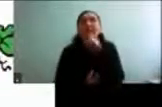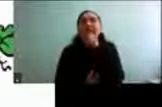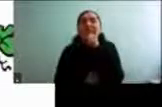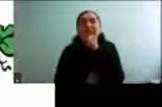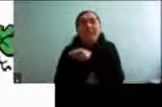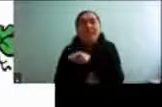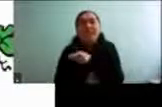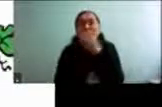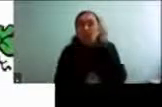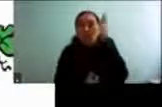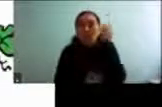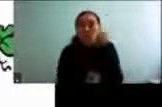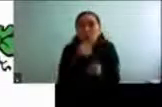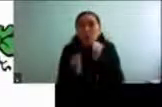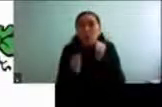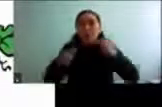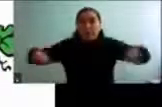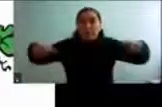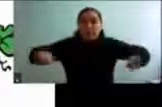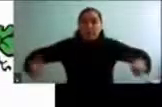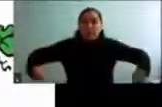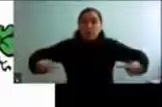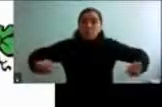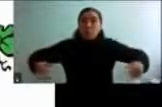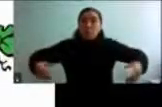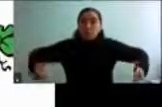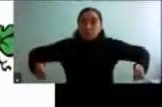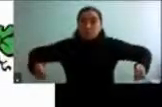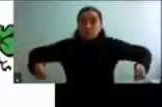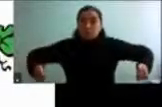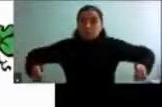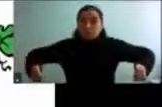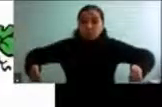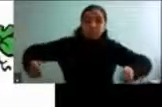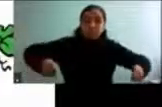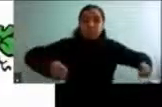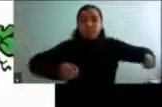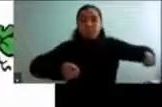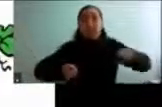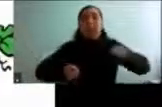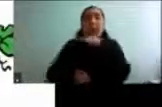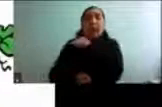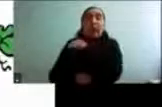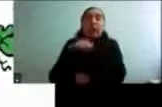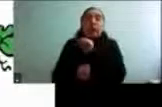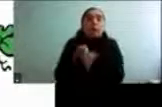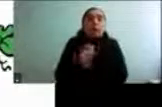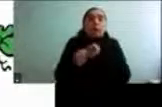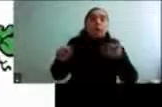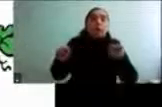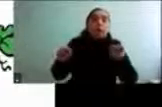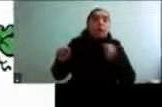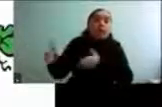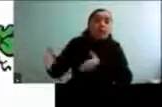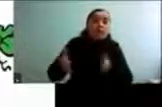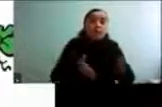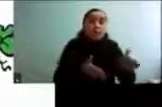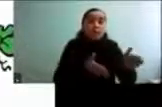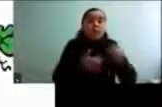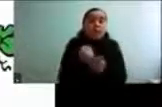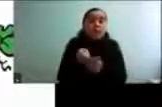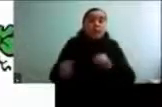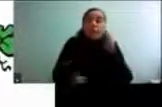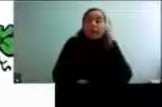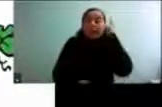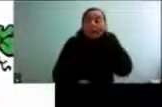por ejemplo, está en una silla de ruedas, ¿no? Y no puede deambular, es una persona que no solo no deambula, sino que no puede pensar, no es